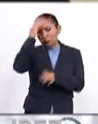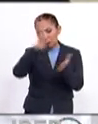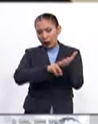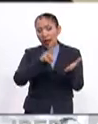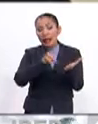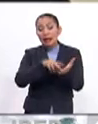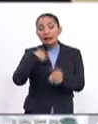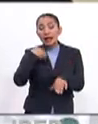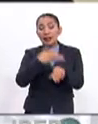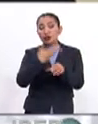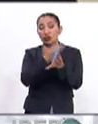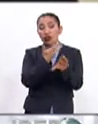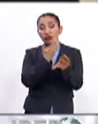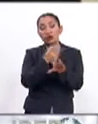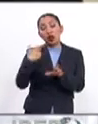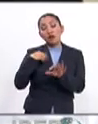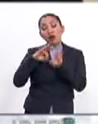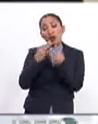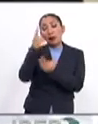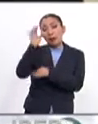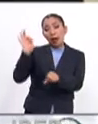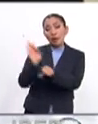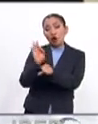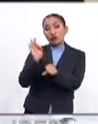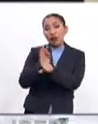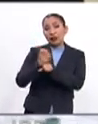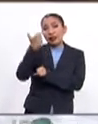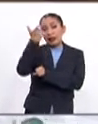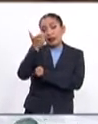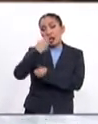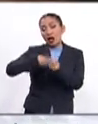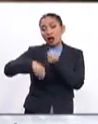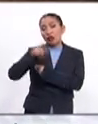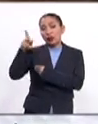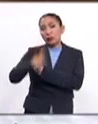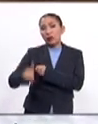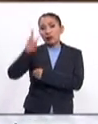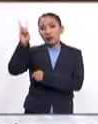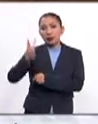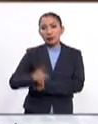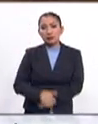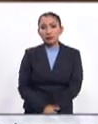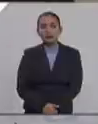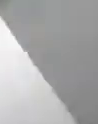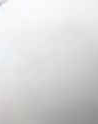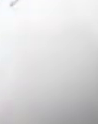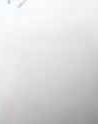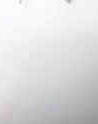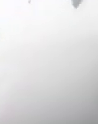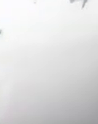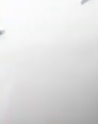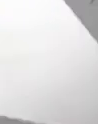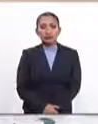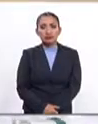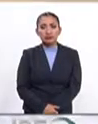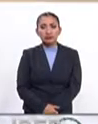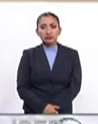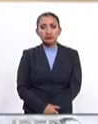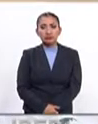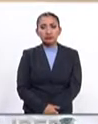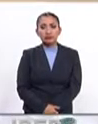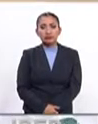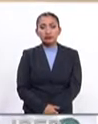aseguró que las sanciones de Estados Unidos son una medida para proteger los activos del pueblo venezolano. Esta medida